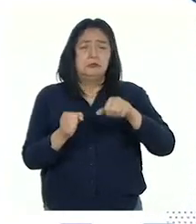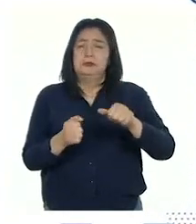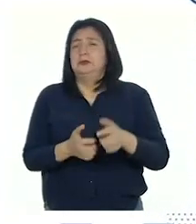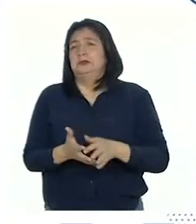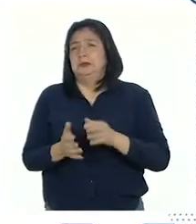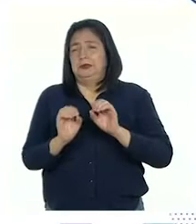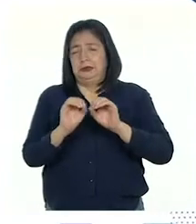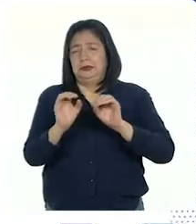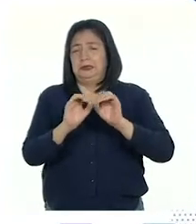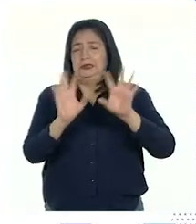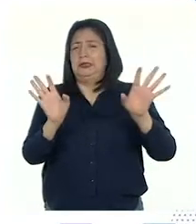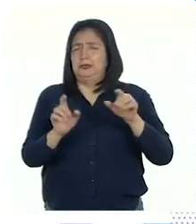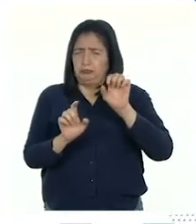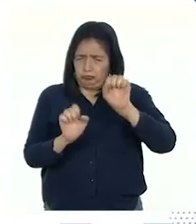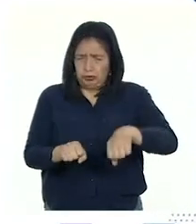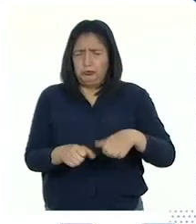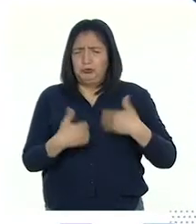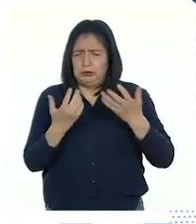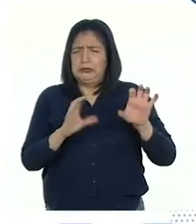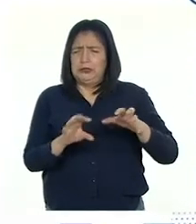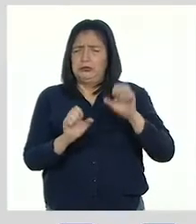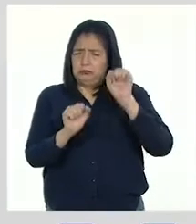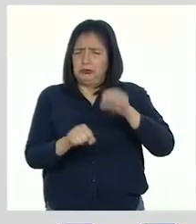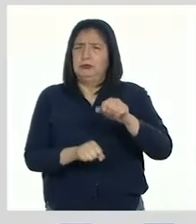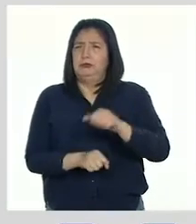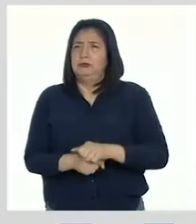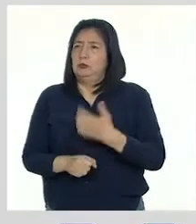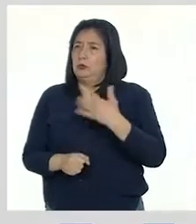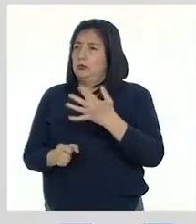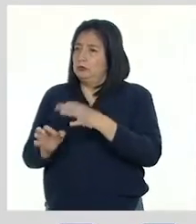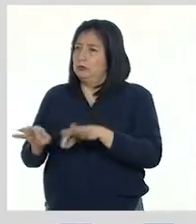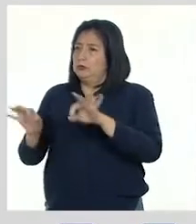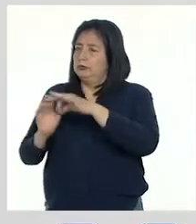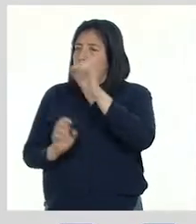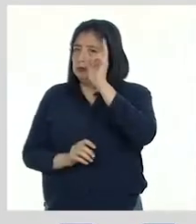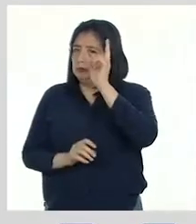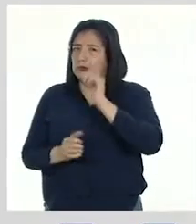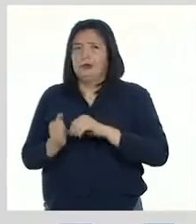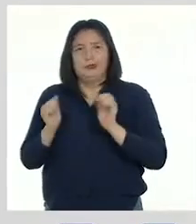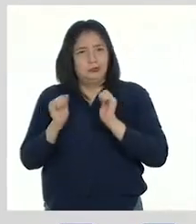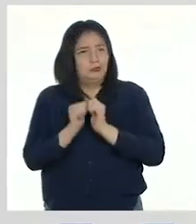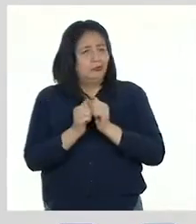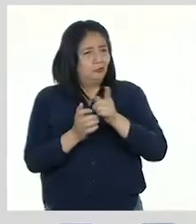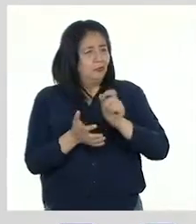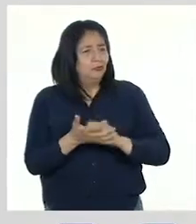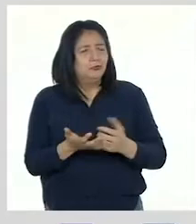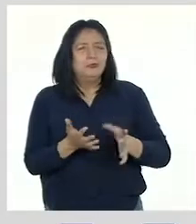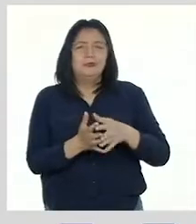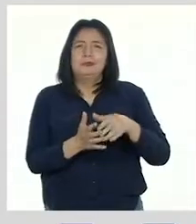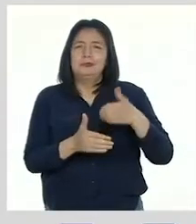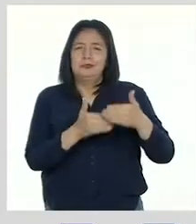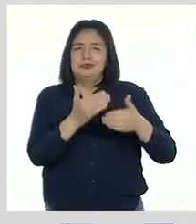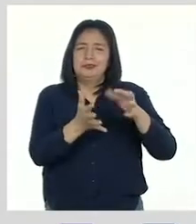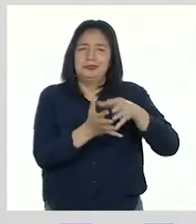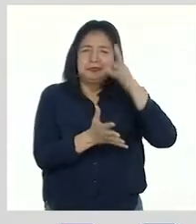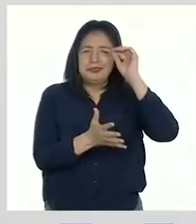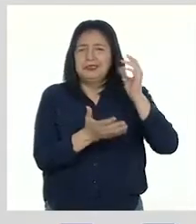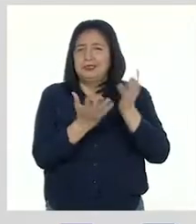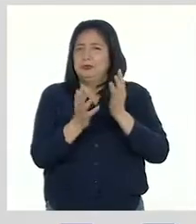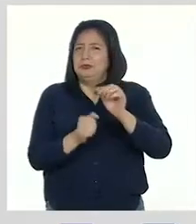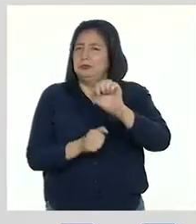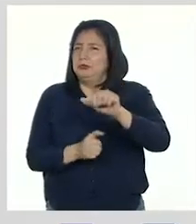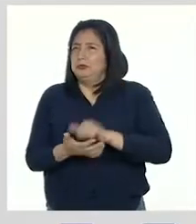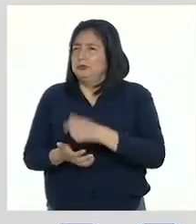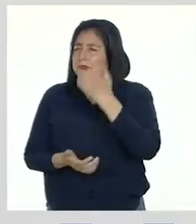sea más clara. Tú puedes hacerlo. Qué importante que los profesores acompañen el proceso de aprendizaje de sus estudiantes.